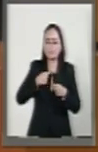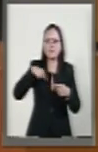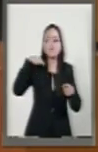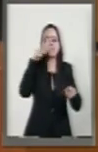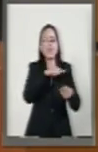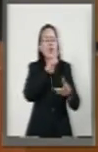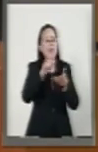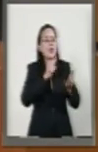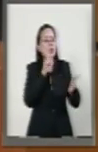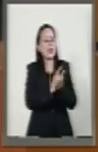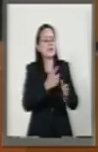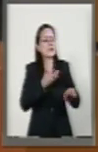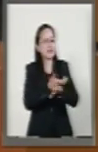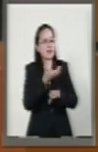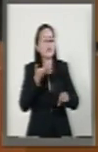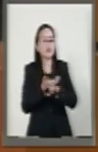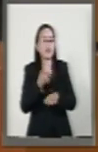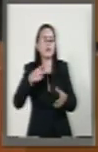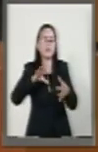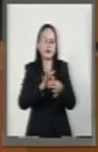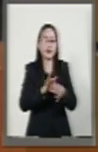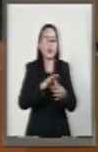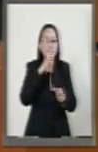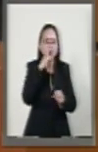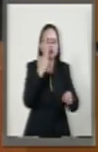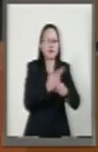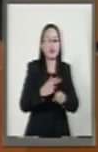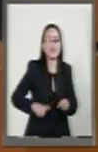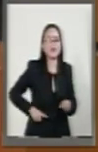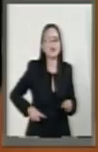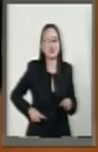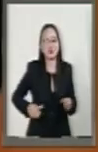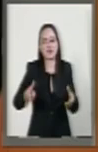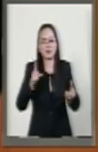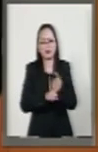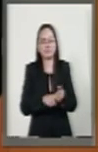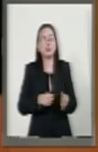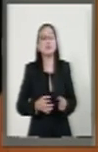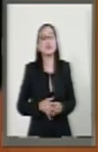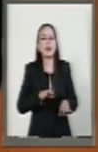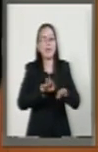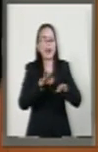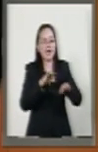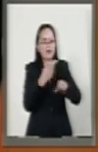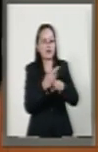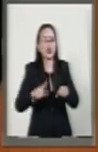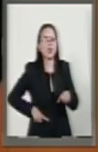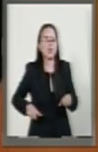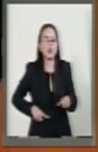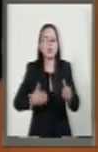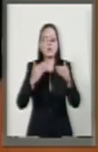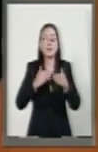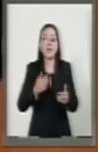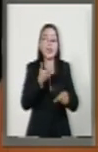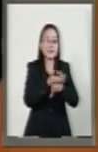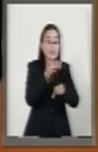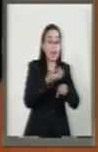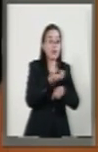leyes estatales de responsabilidades de los funcionarios públicos. Y es justo ahí donde, en los estados,